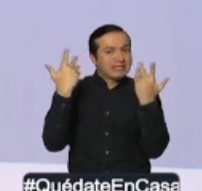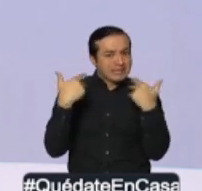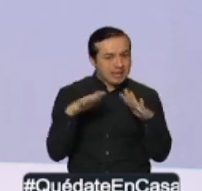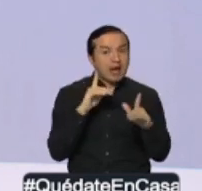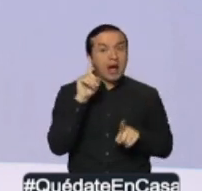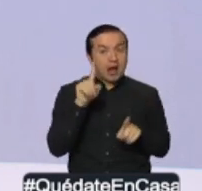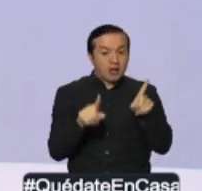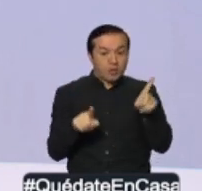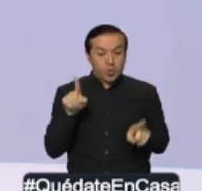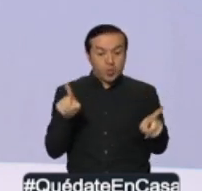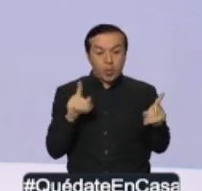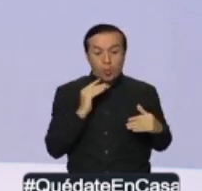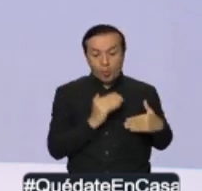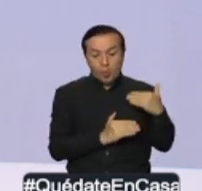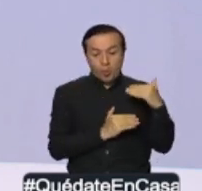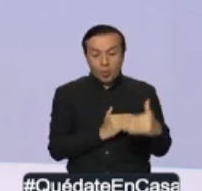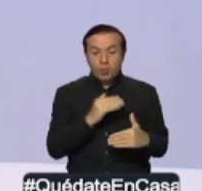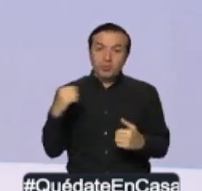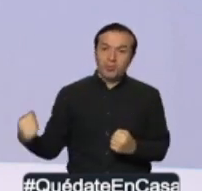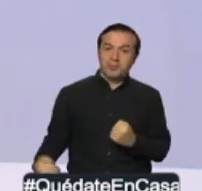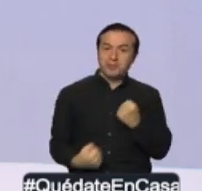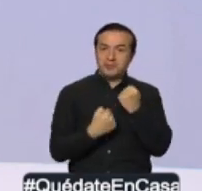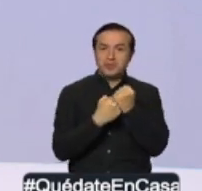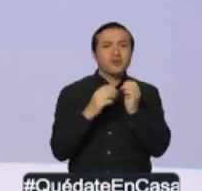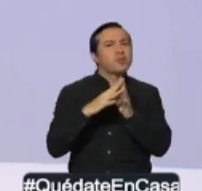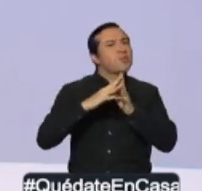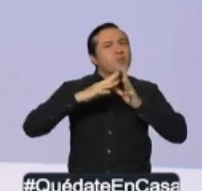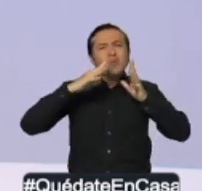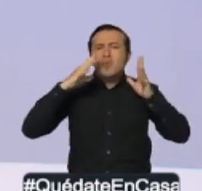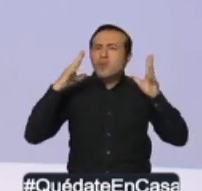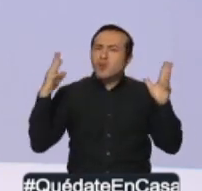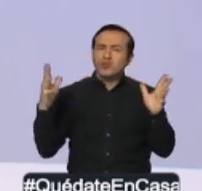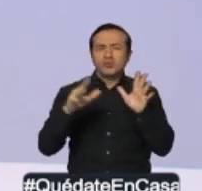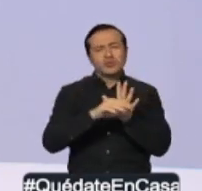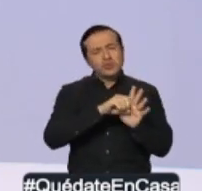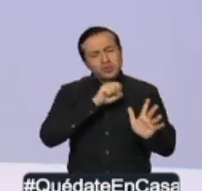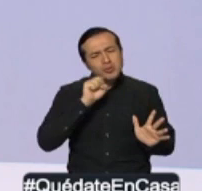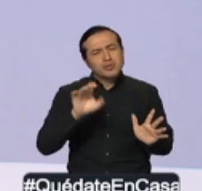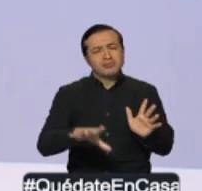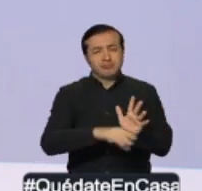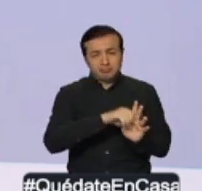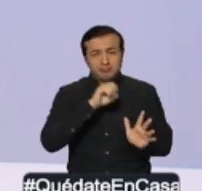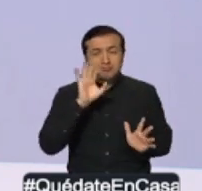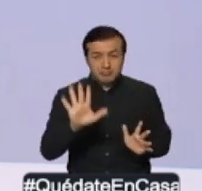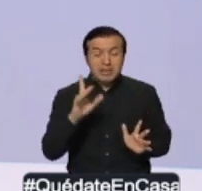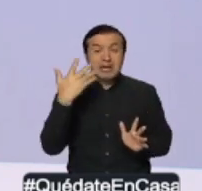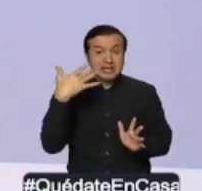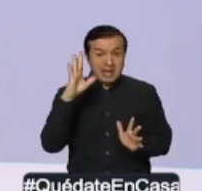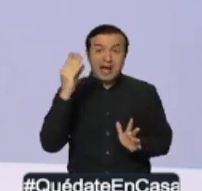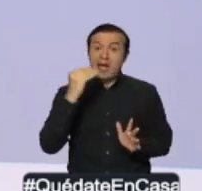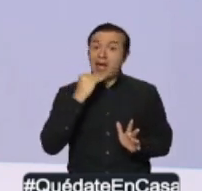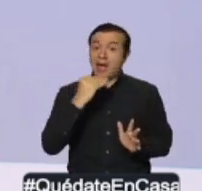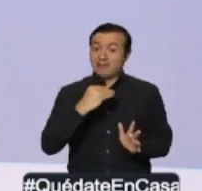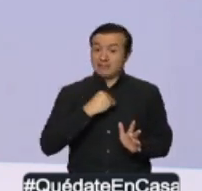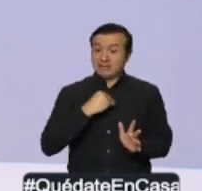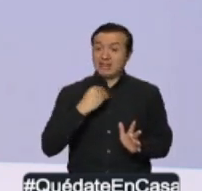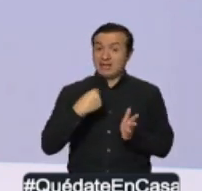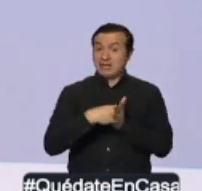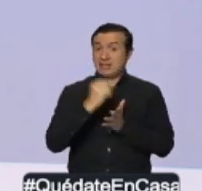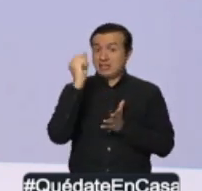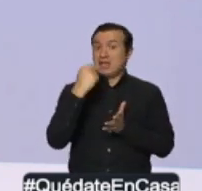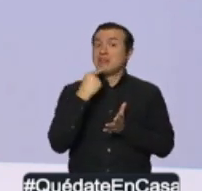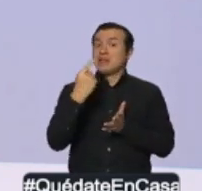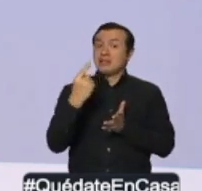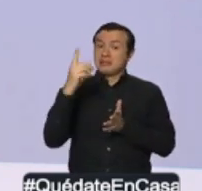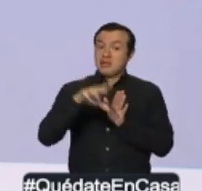procesos y hemos recibido también muchísimas donaciones. Hay la confirmación también ya de más